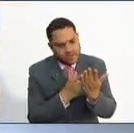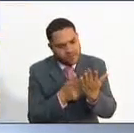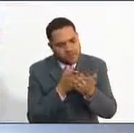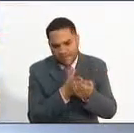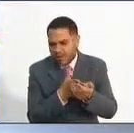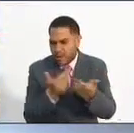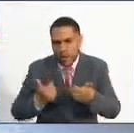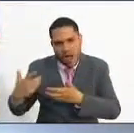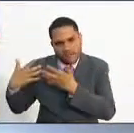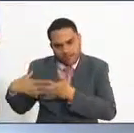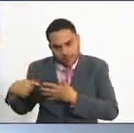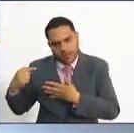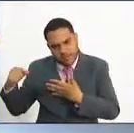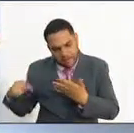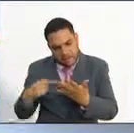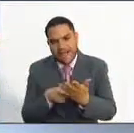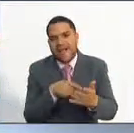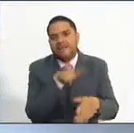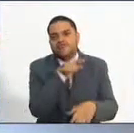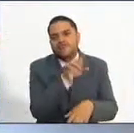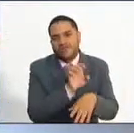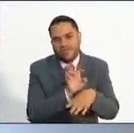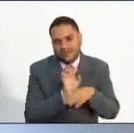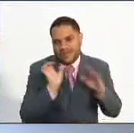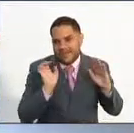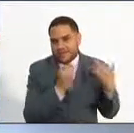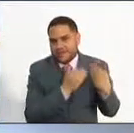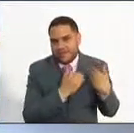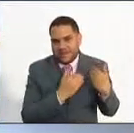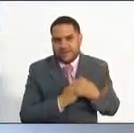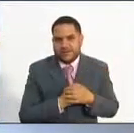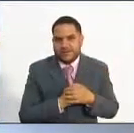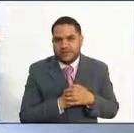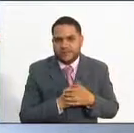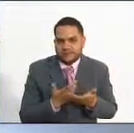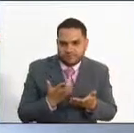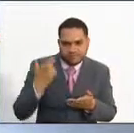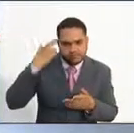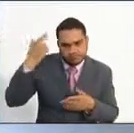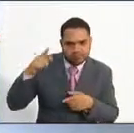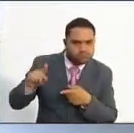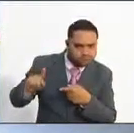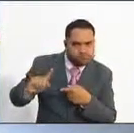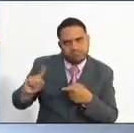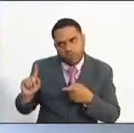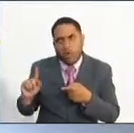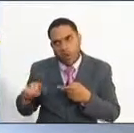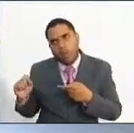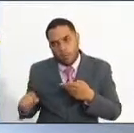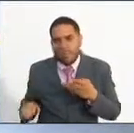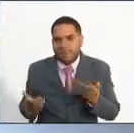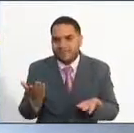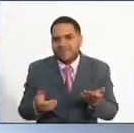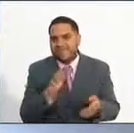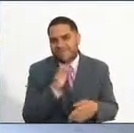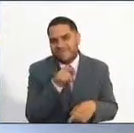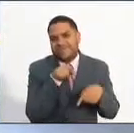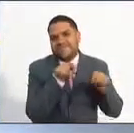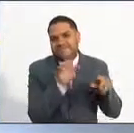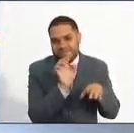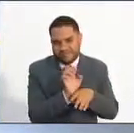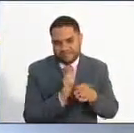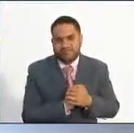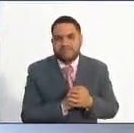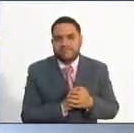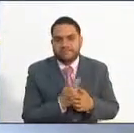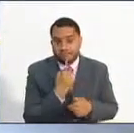entidad, fue la entidad quien determinó que ese tipo de profesión o esa profesión no era compatible con el perfil o no